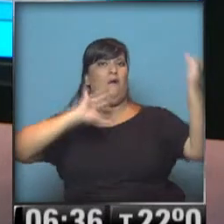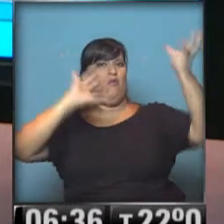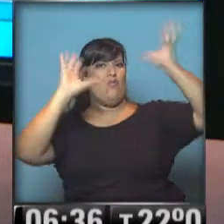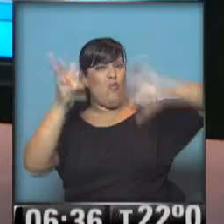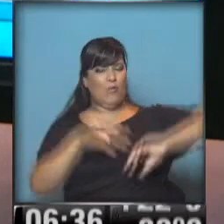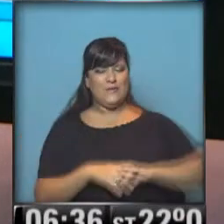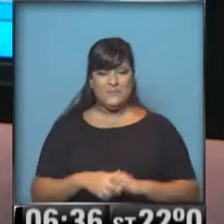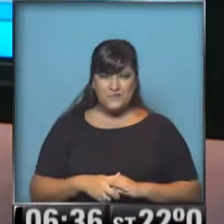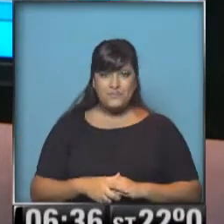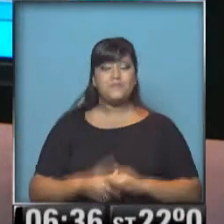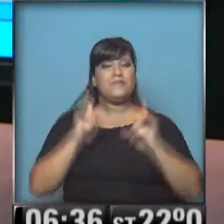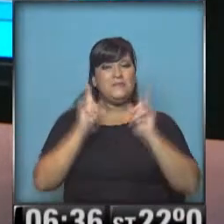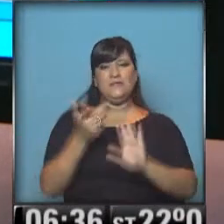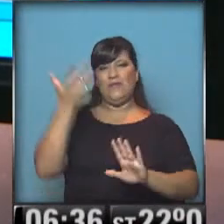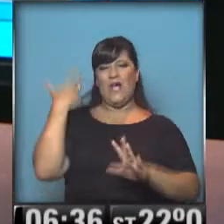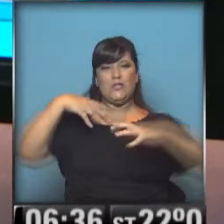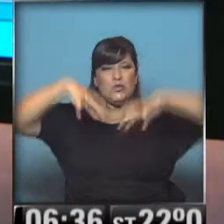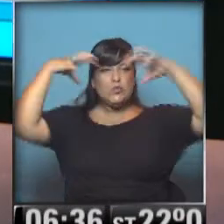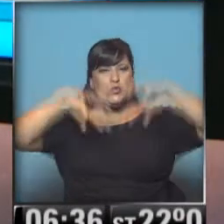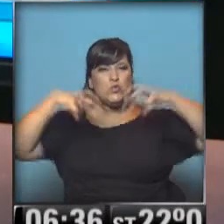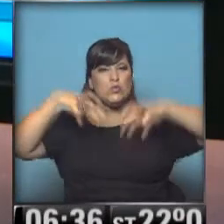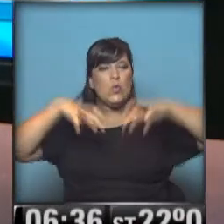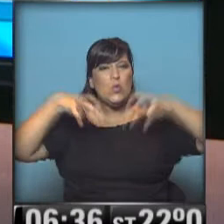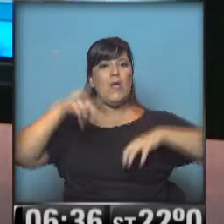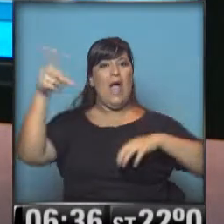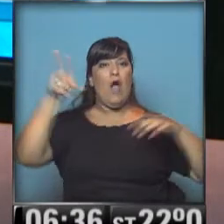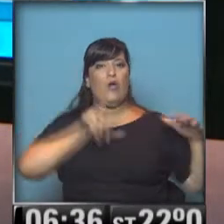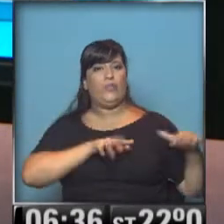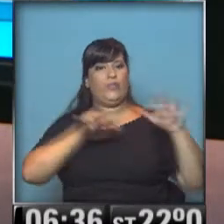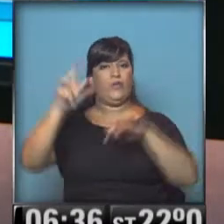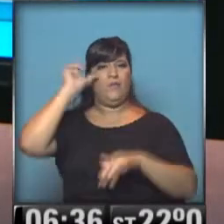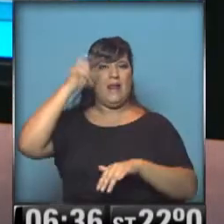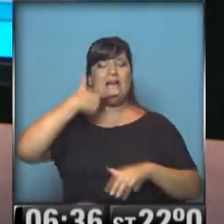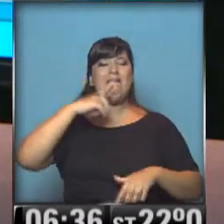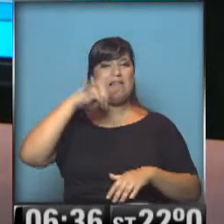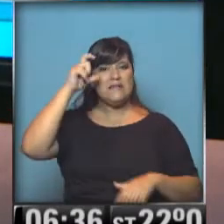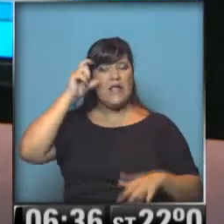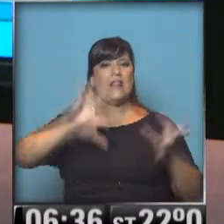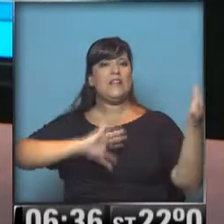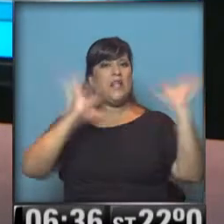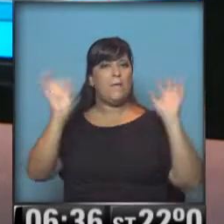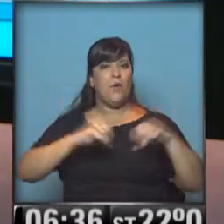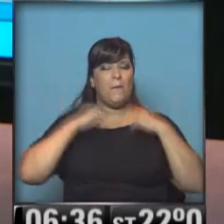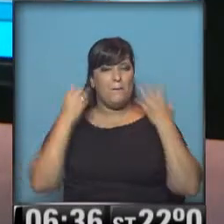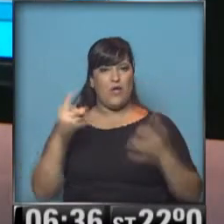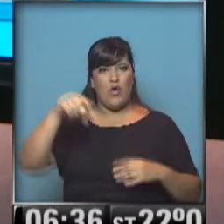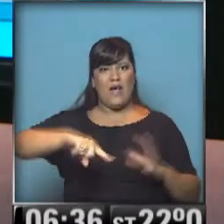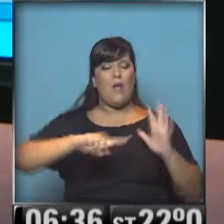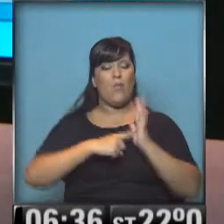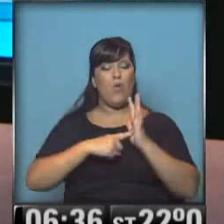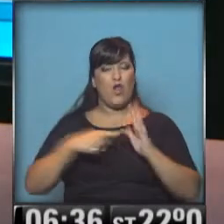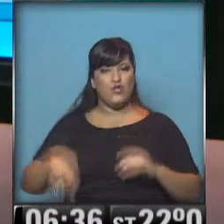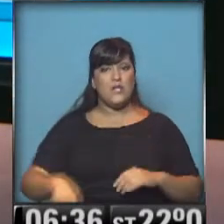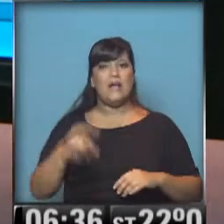Aires. Recuerden que el sistema que provocó lluvias en el día de ayer ya se está desplazando hacia el este, mejoran las condiciones meteorológicas aquí en la ciudad de Buenos Aires.